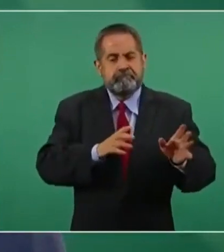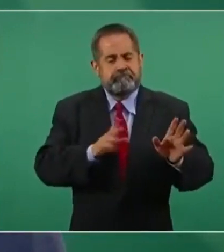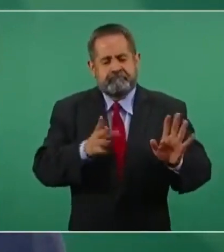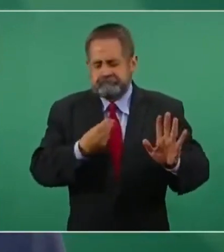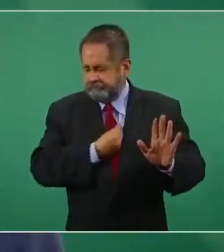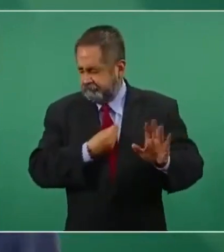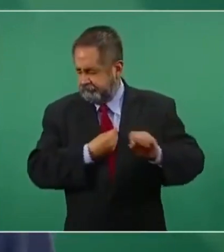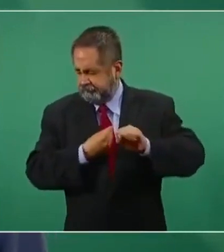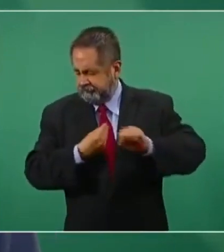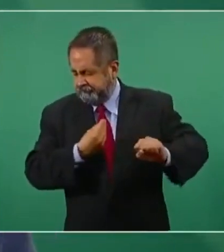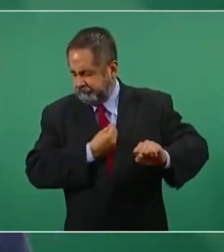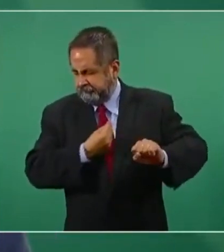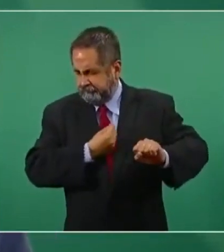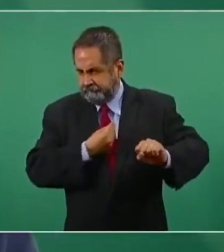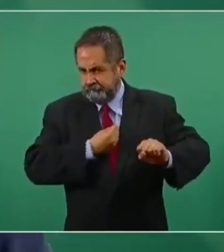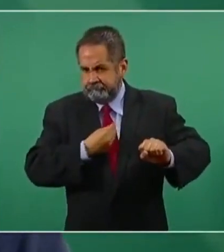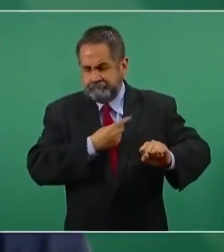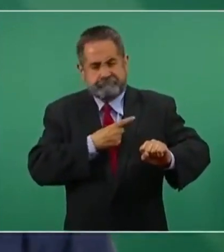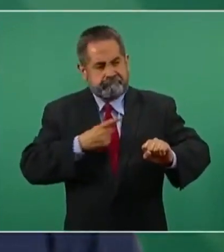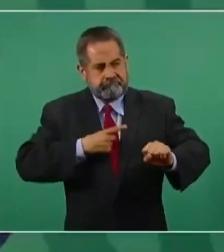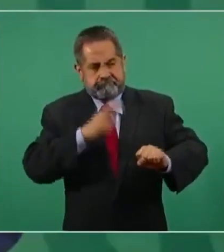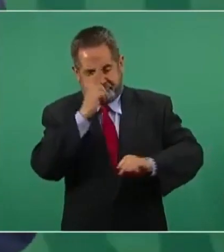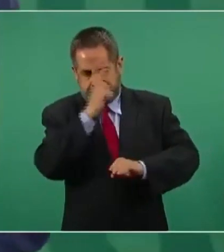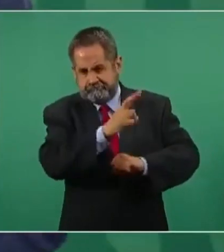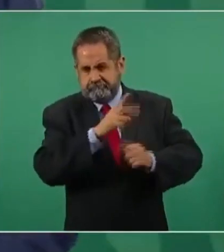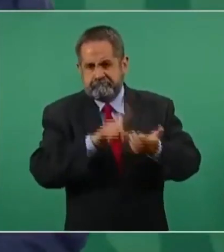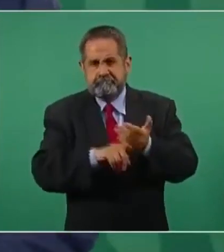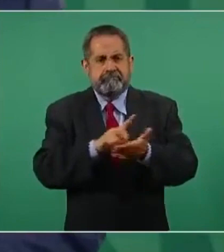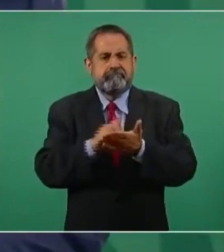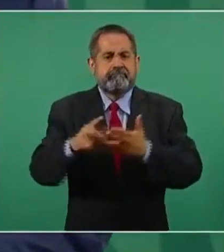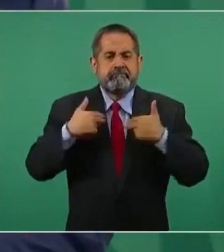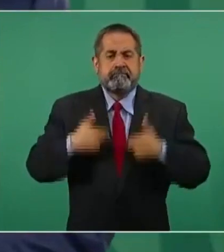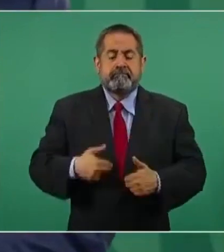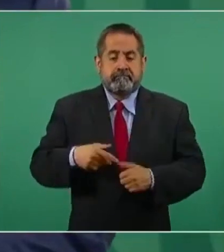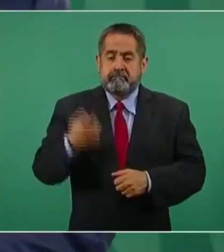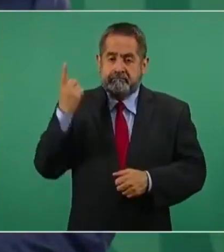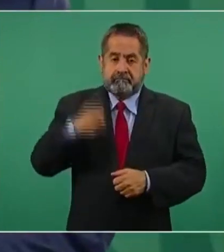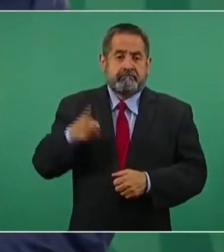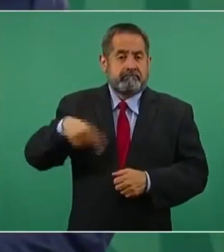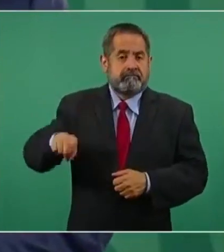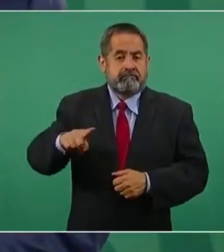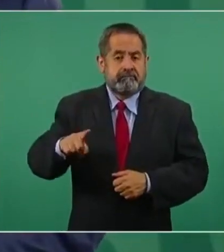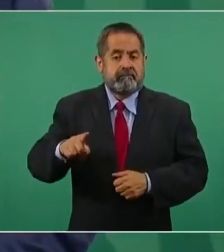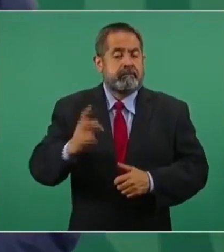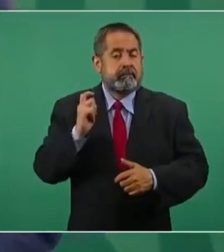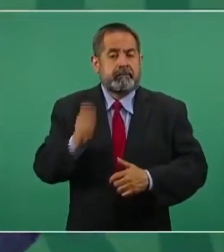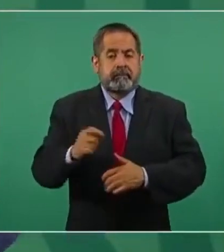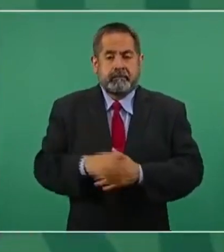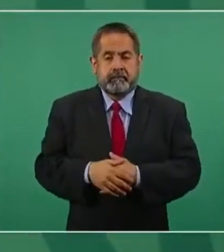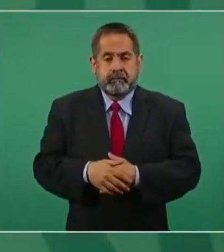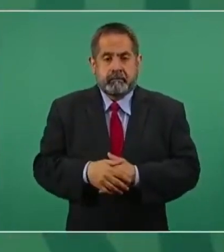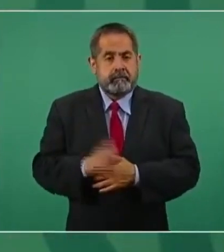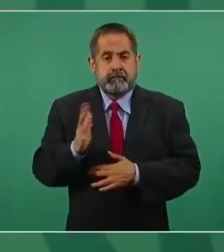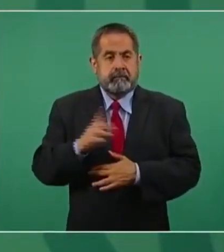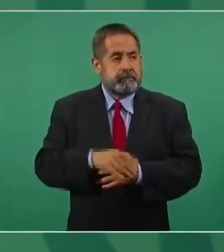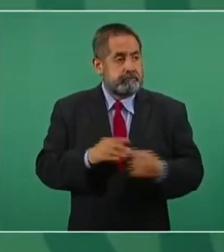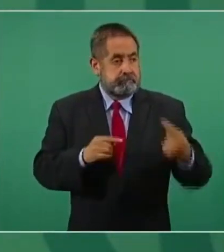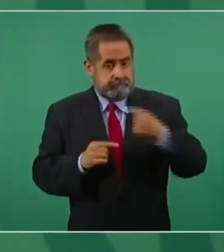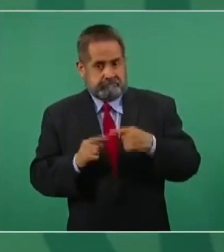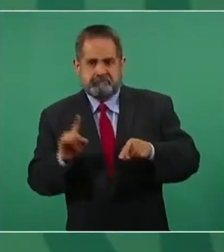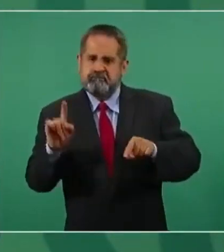de respetar los derechos humanos. Ya no es el ojo por ojo